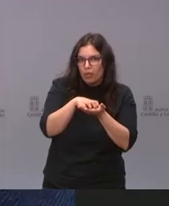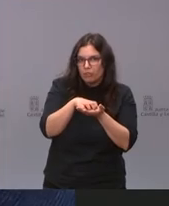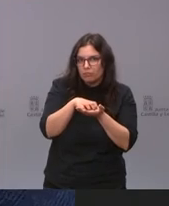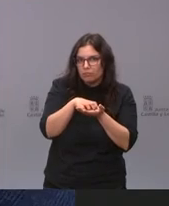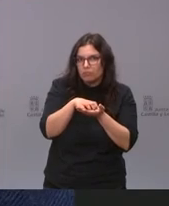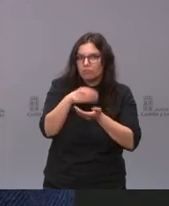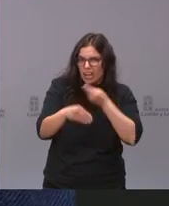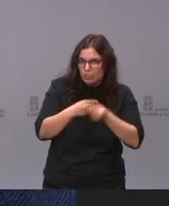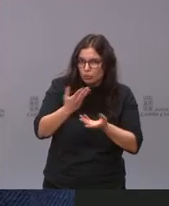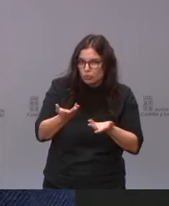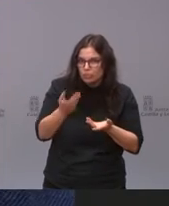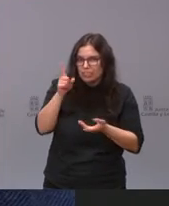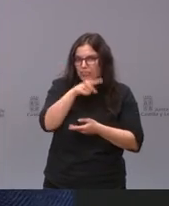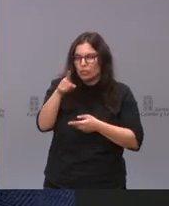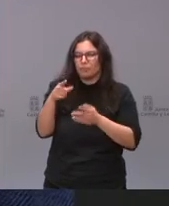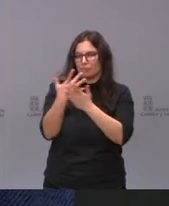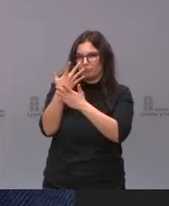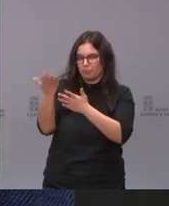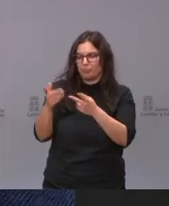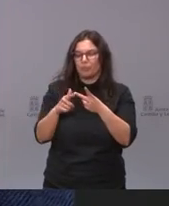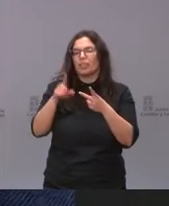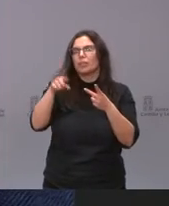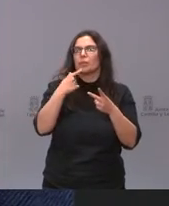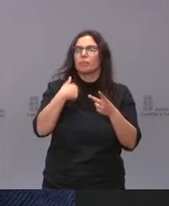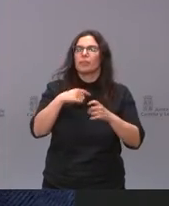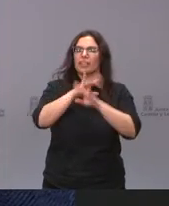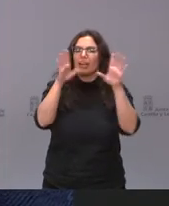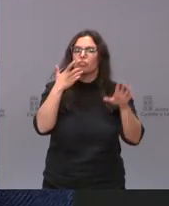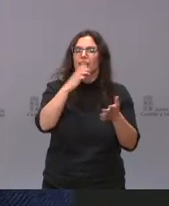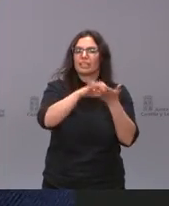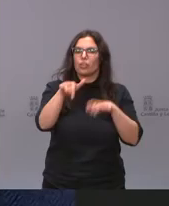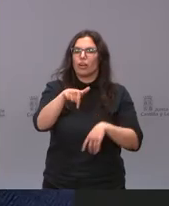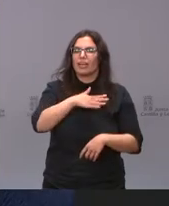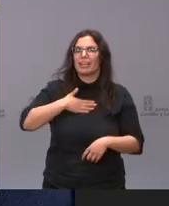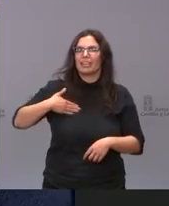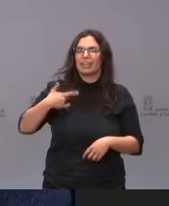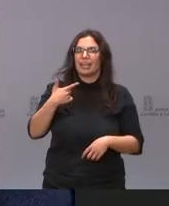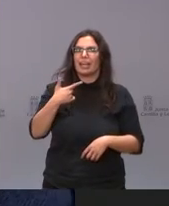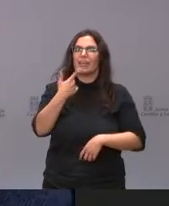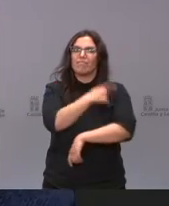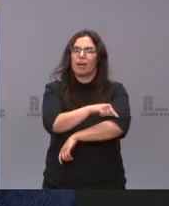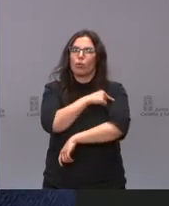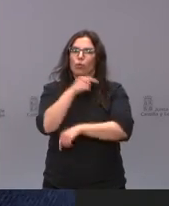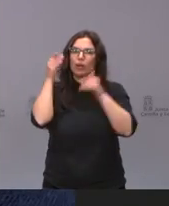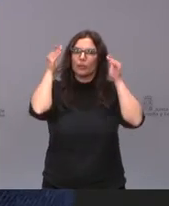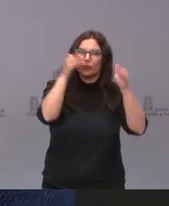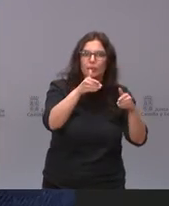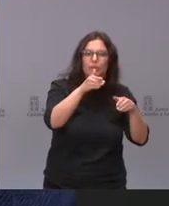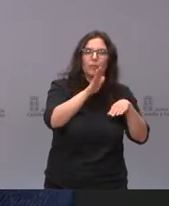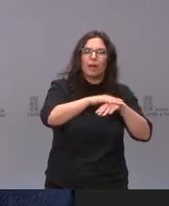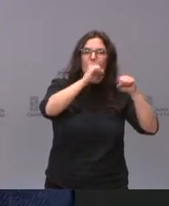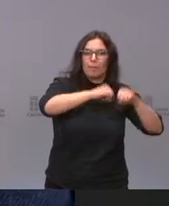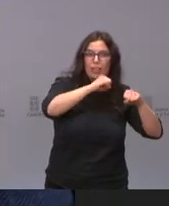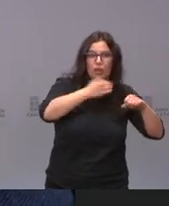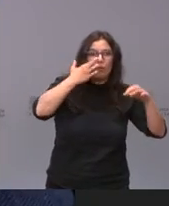también si nos puede aclarar si la posición de Castilla y León es que estas vacunas se utilicen ahora en personas mayores para las que no estaban indicadas